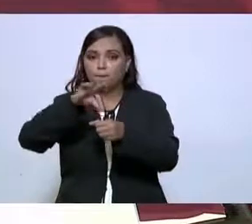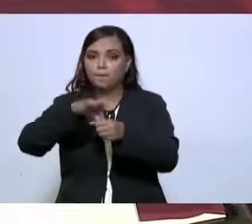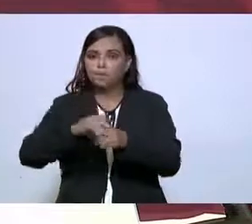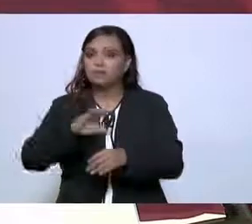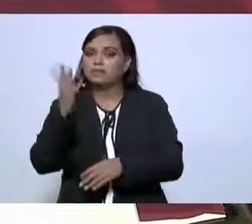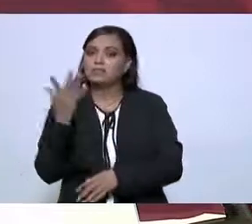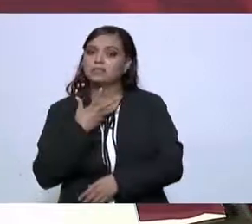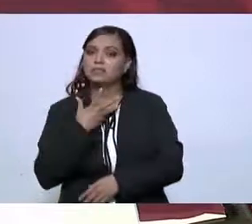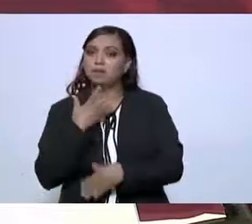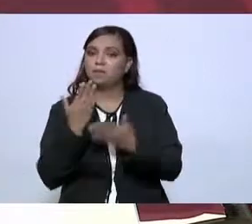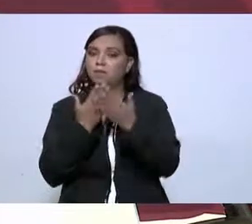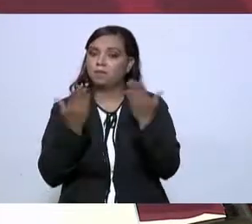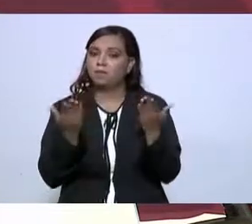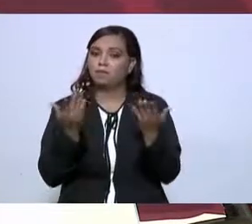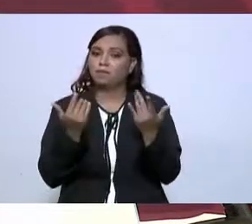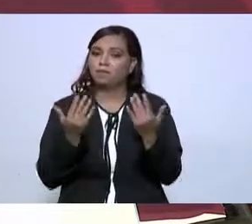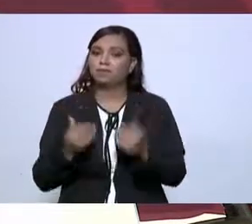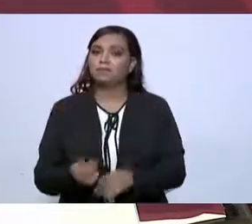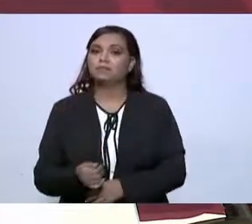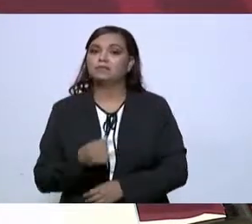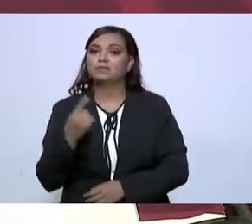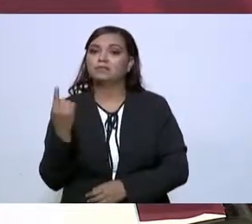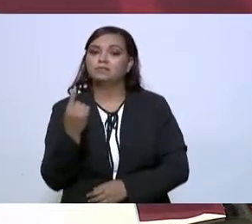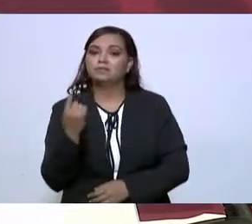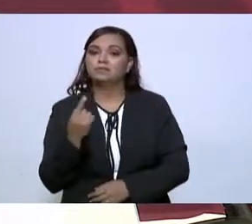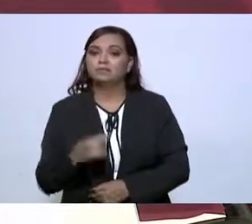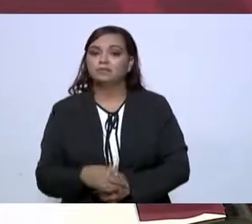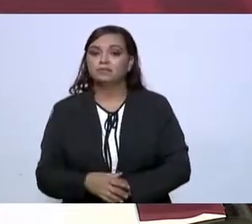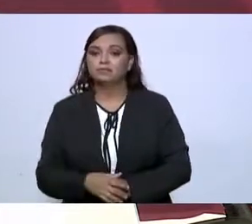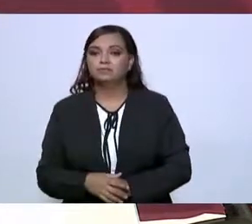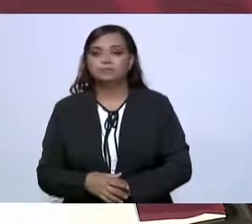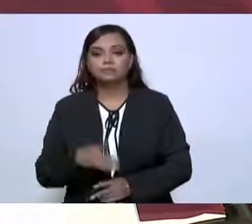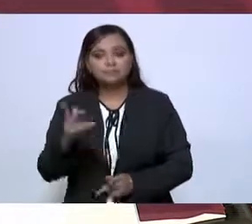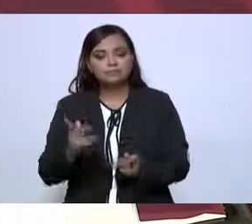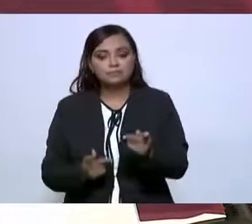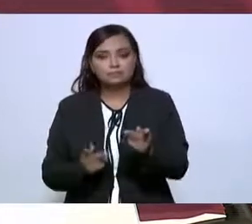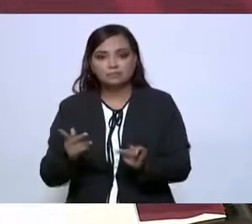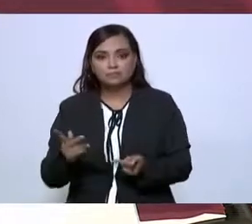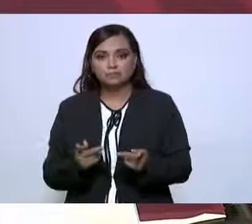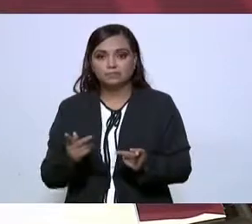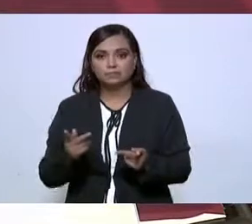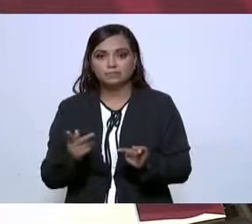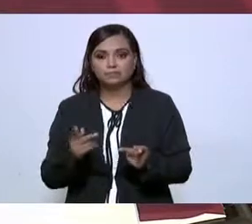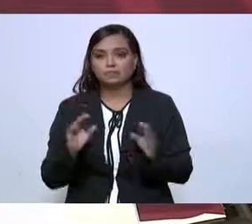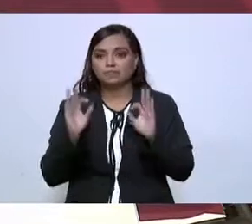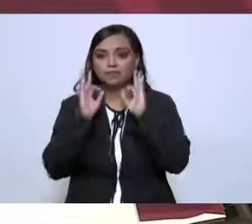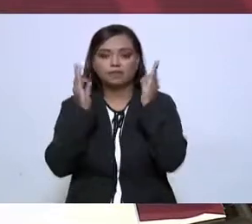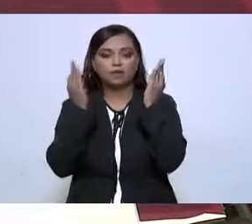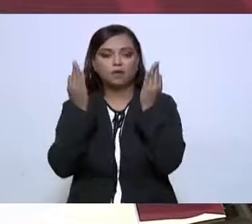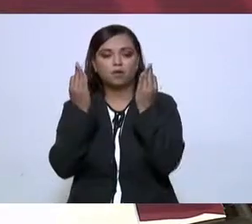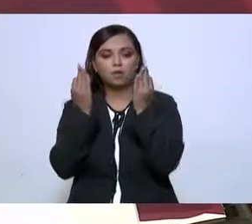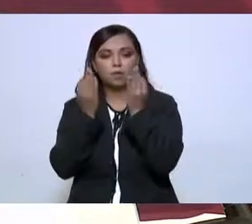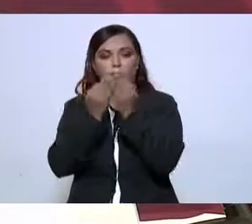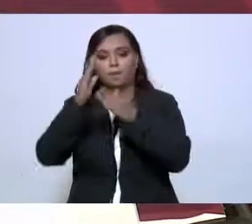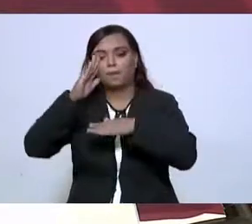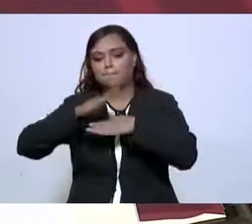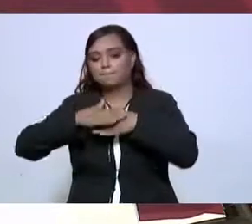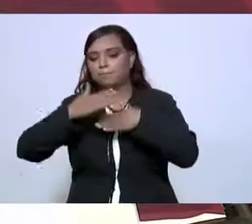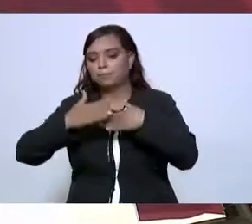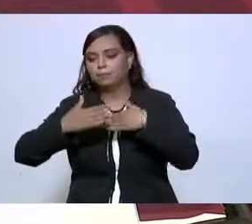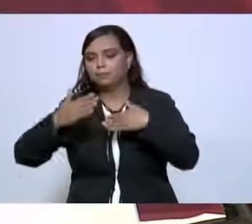tenemos que actuar de manera consecuente,